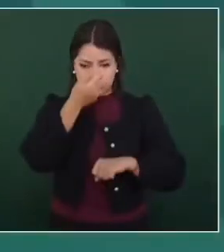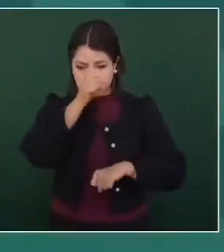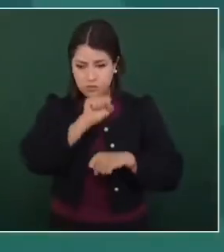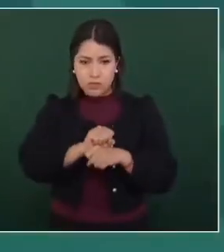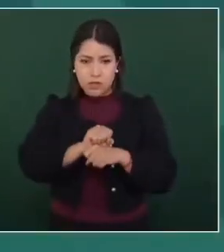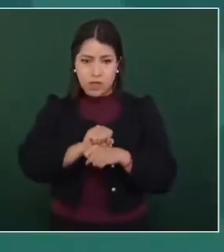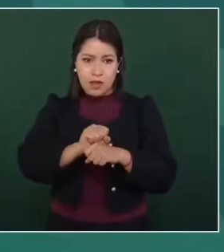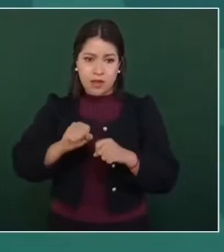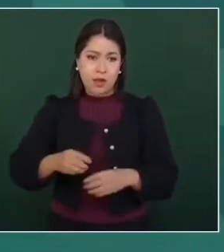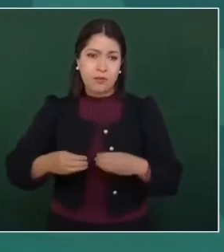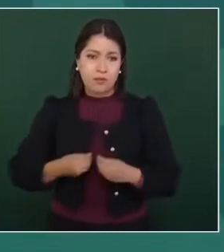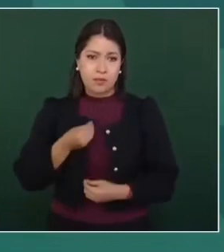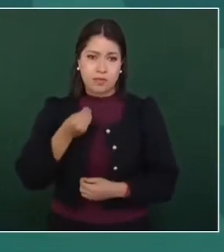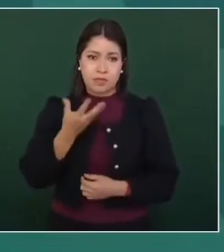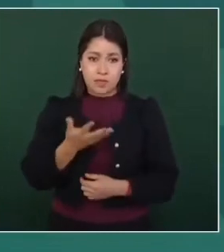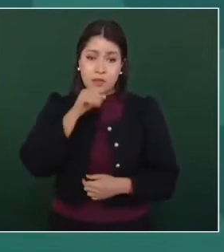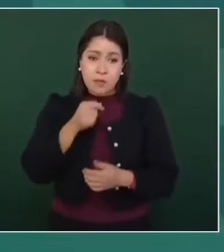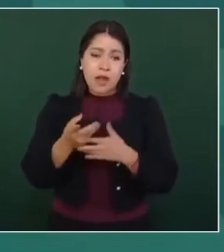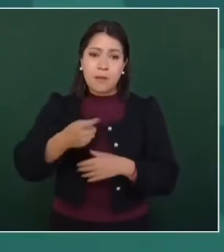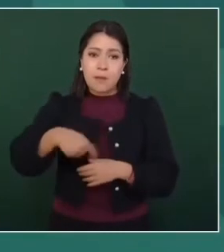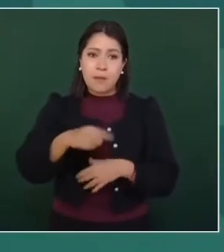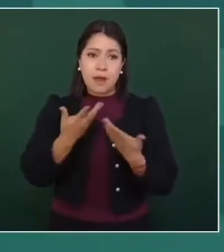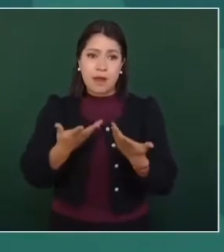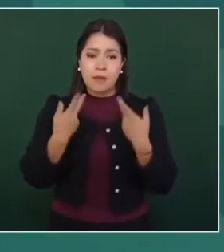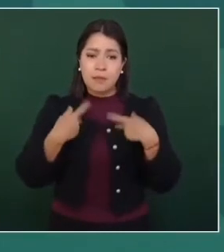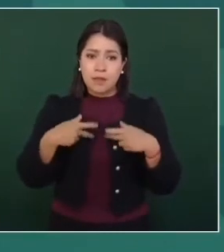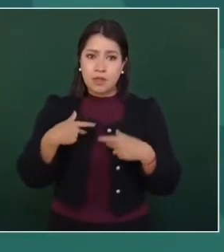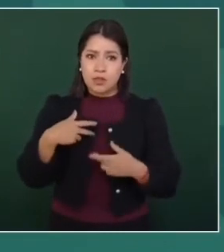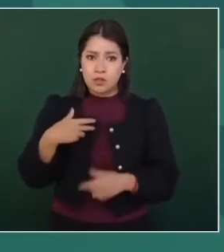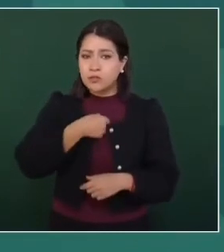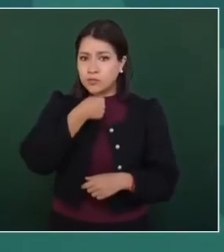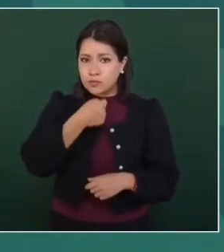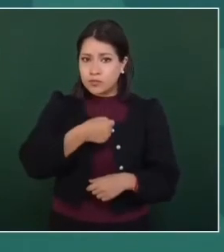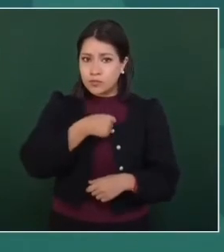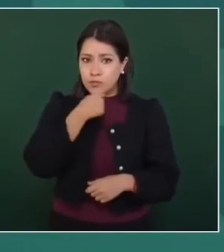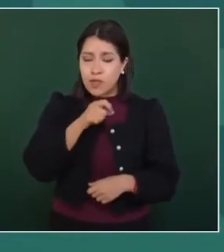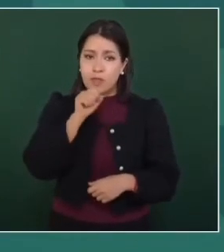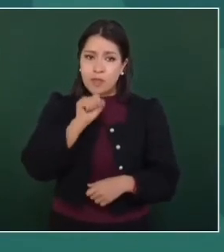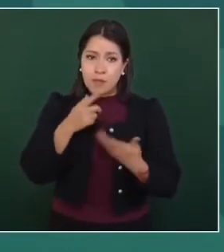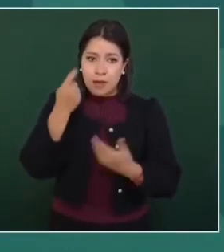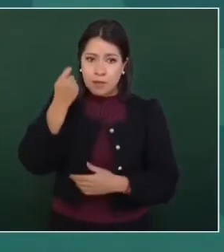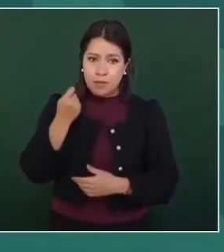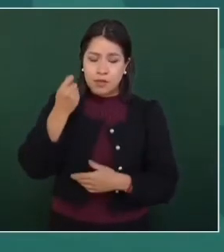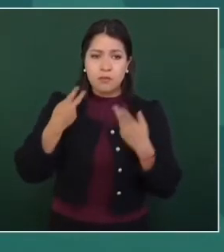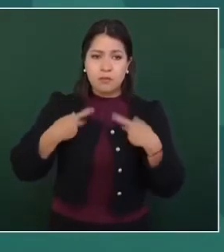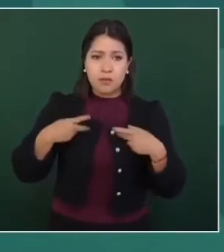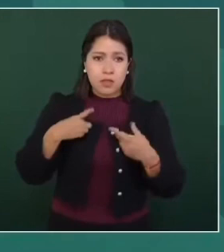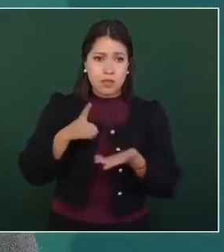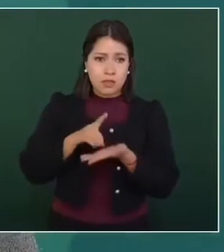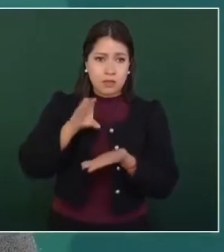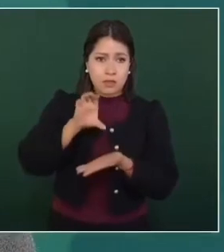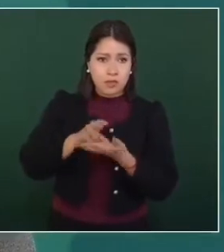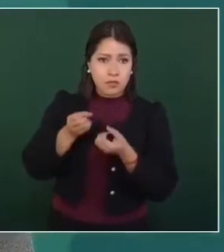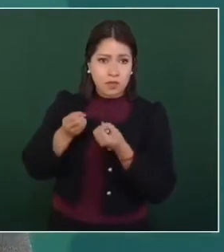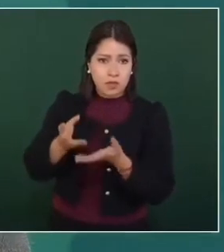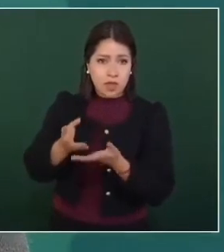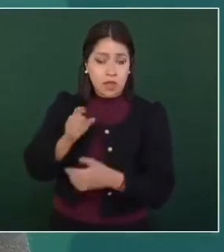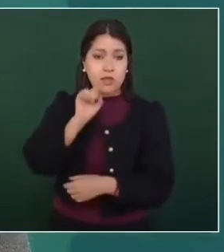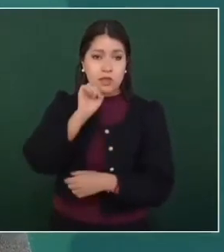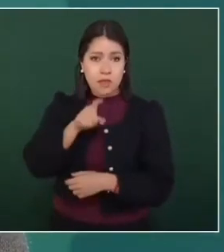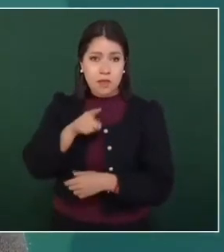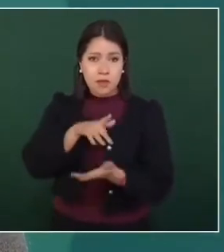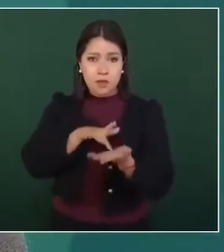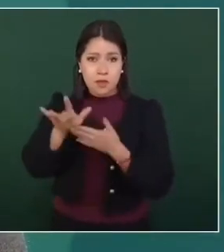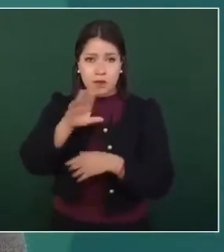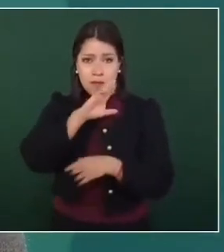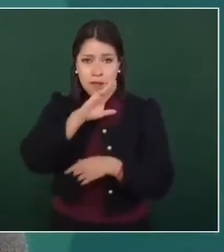la pensión para el bienestar de las personas adultas mayores, la pensión para las personas con discapacidad, el apoyo